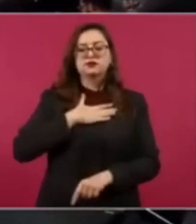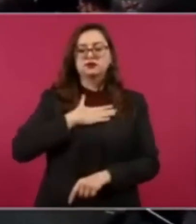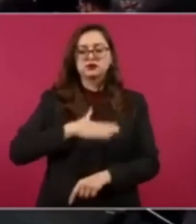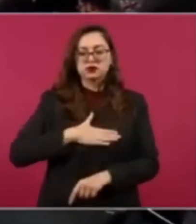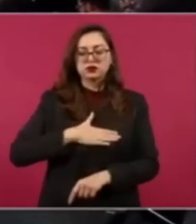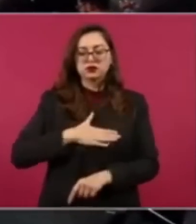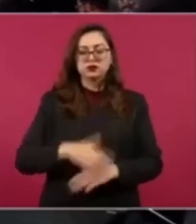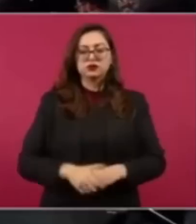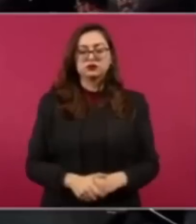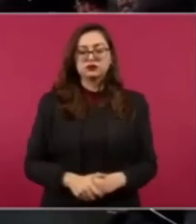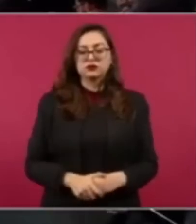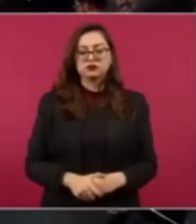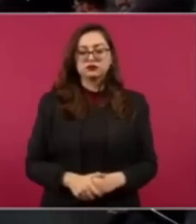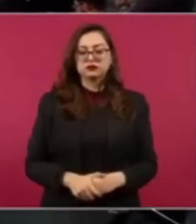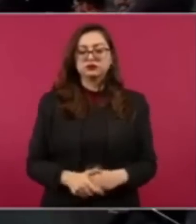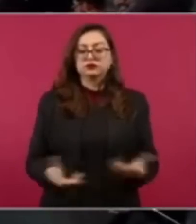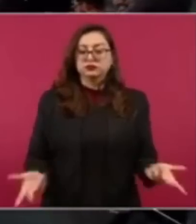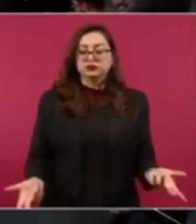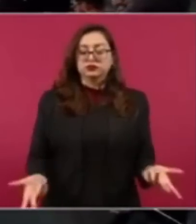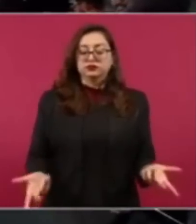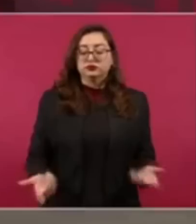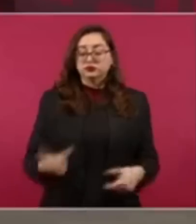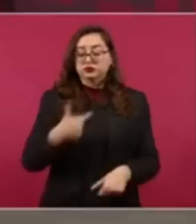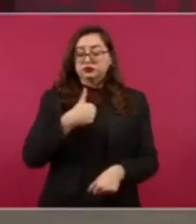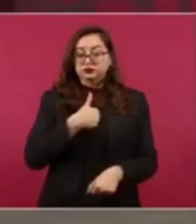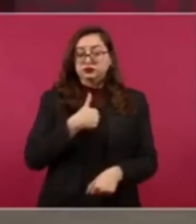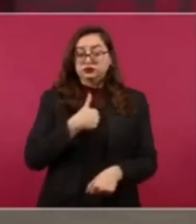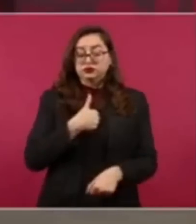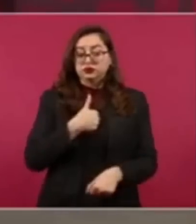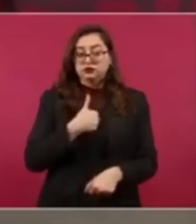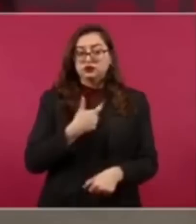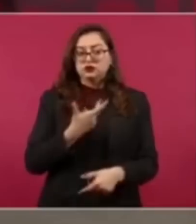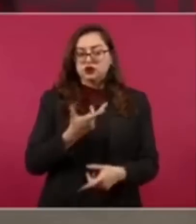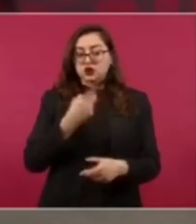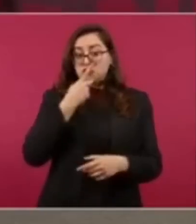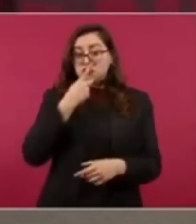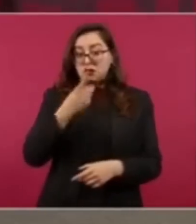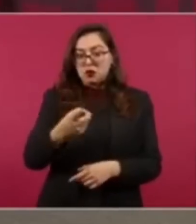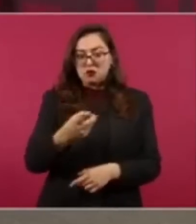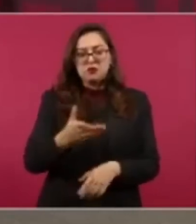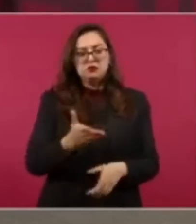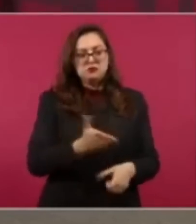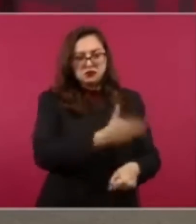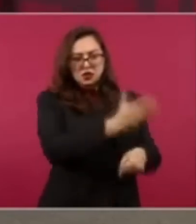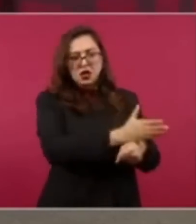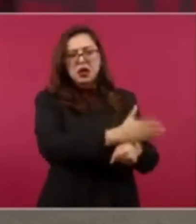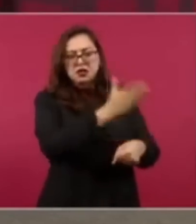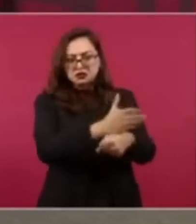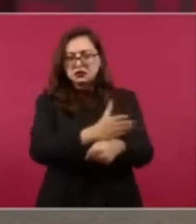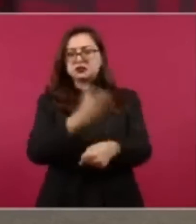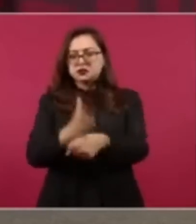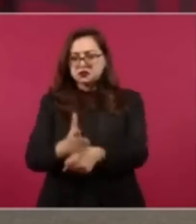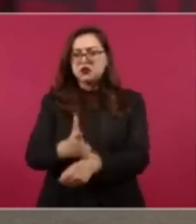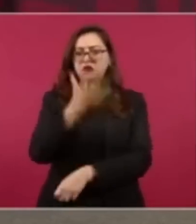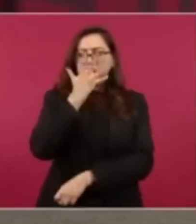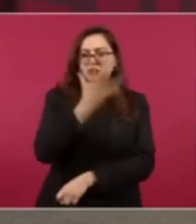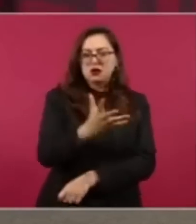Y cuando yo hablo de que no hay impunidad es porque no permitimos la impunidad de nadie.